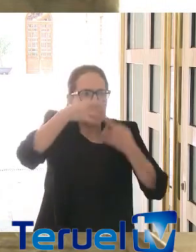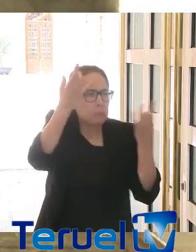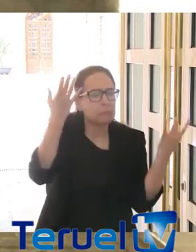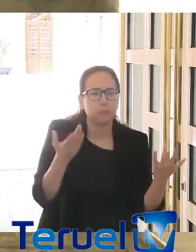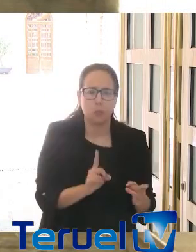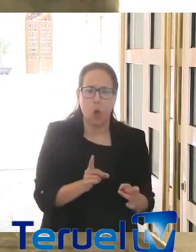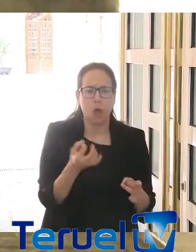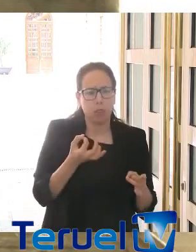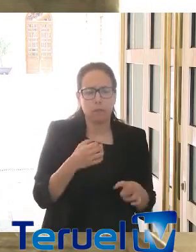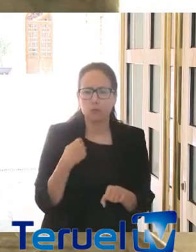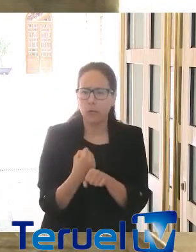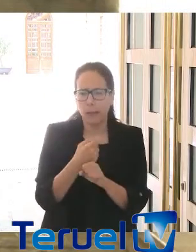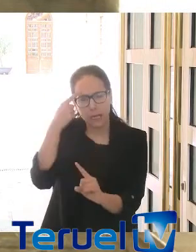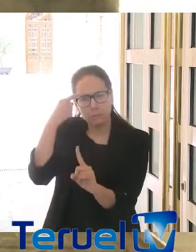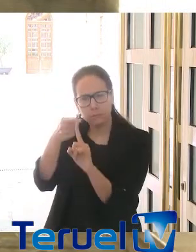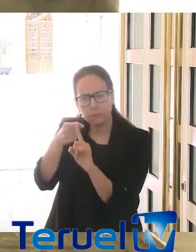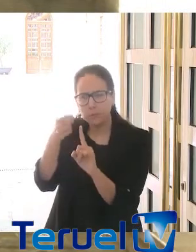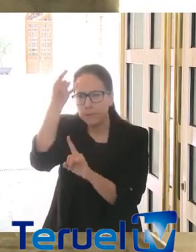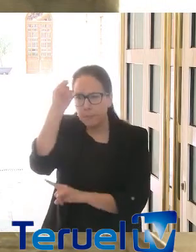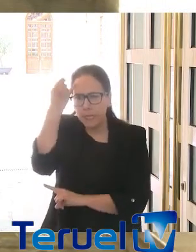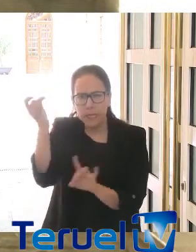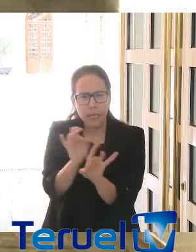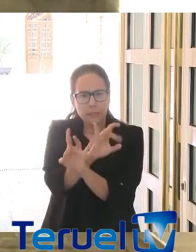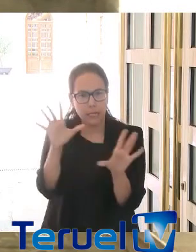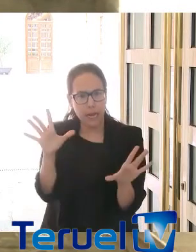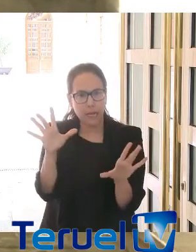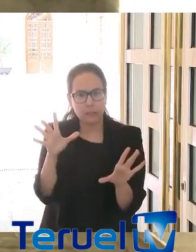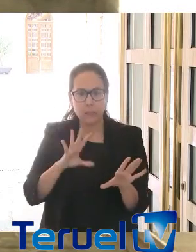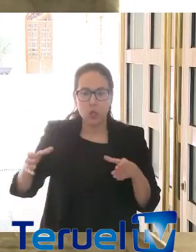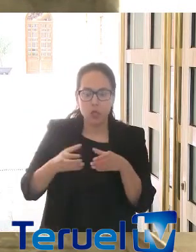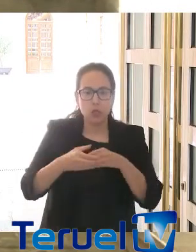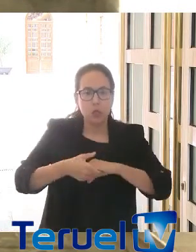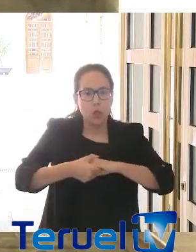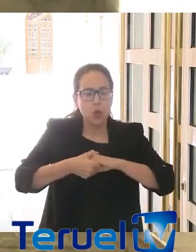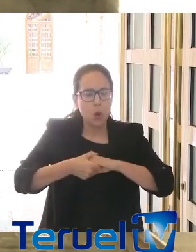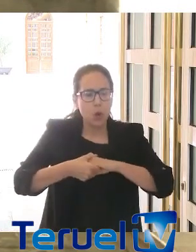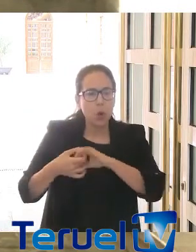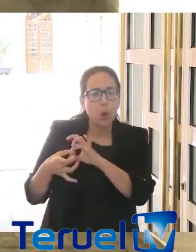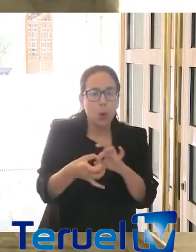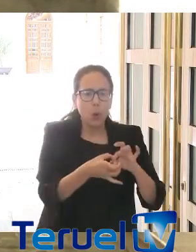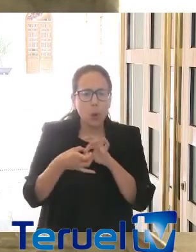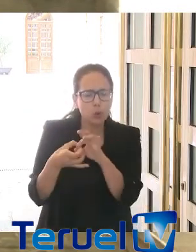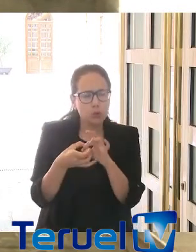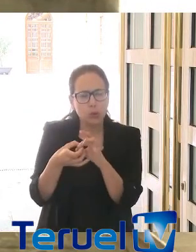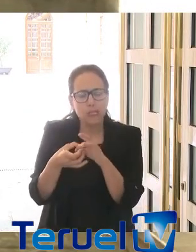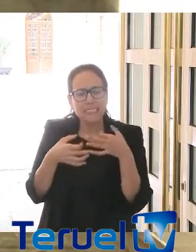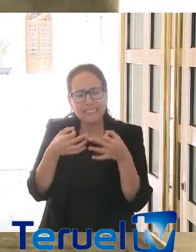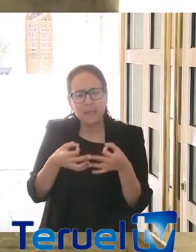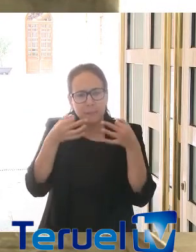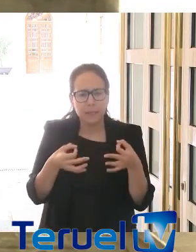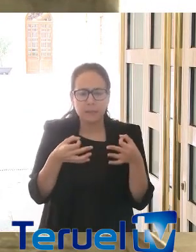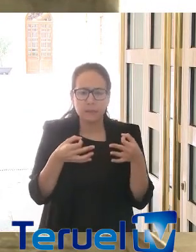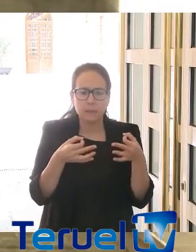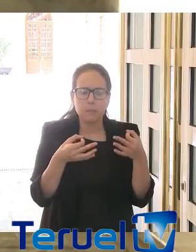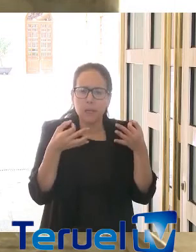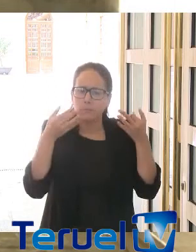de trabajar con propósitos, con ideas claras, yendo de la mano, insisto, siempre, siempre pensando en que se trata de